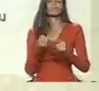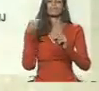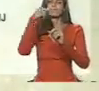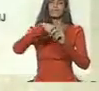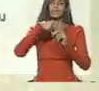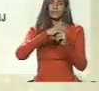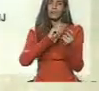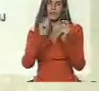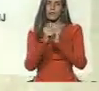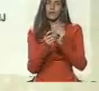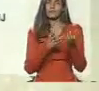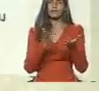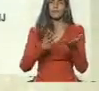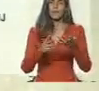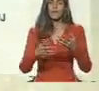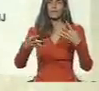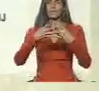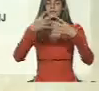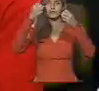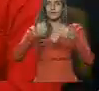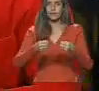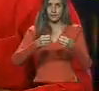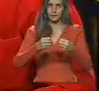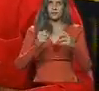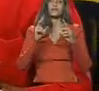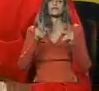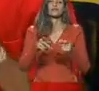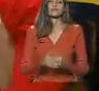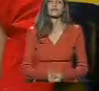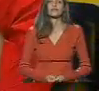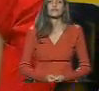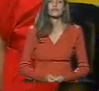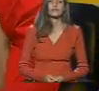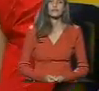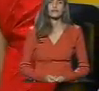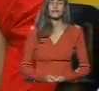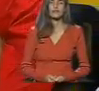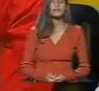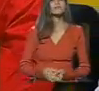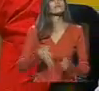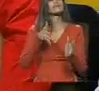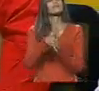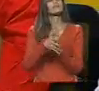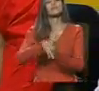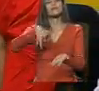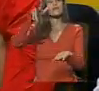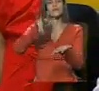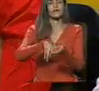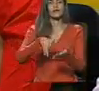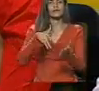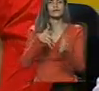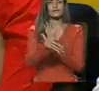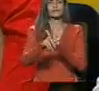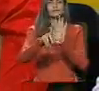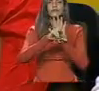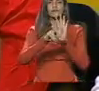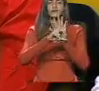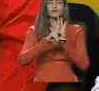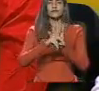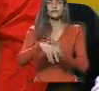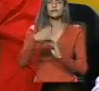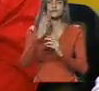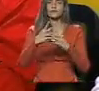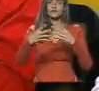y transformando el servicio penitenciario, profesor. Consuelo, ¿la aprobación del Código Orgánico